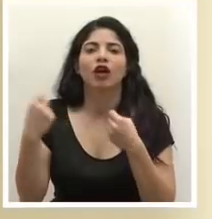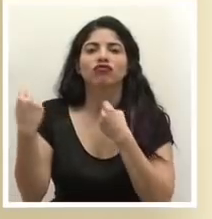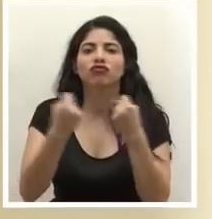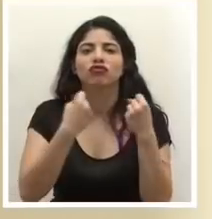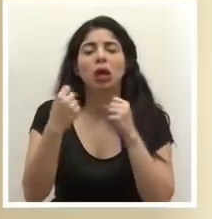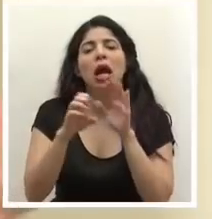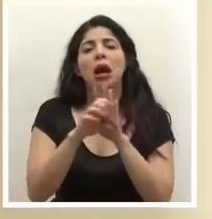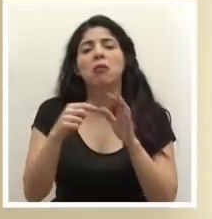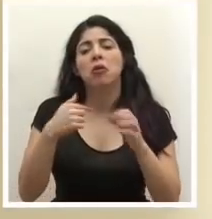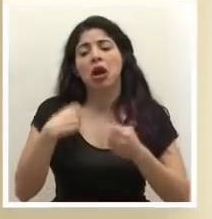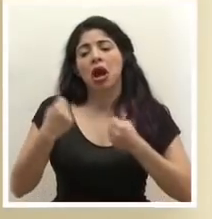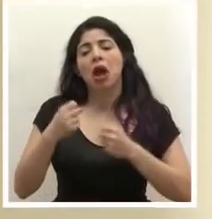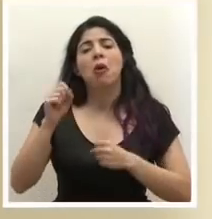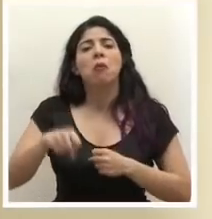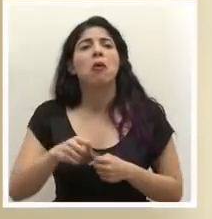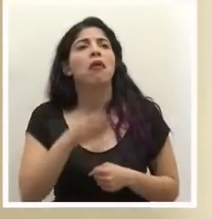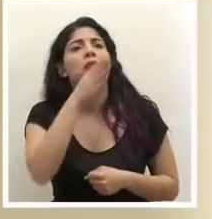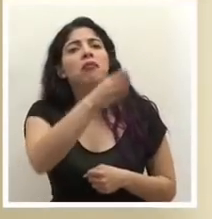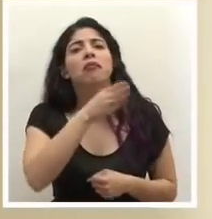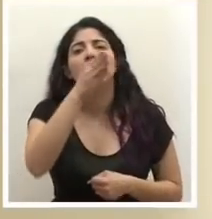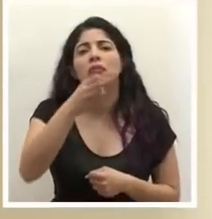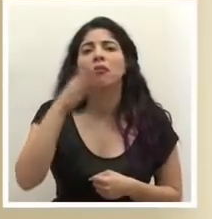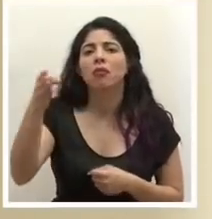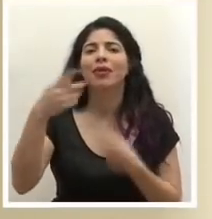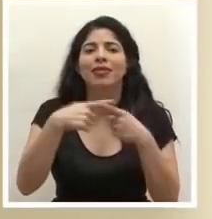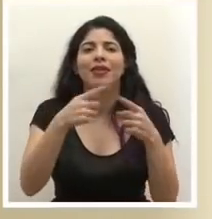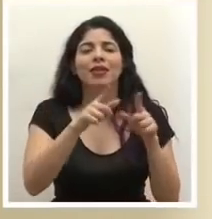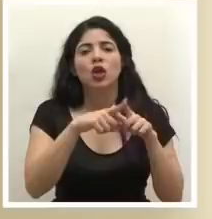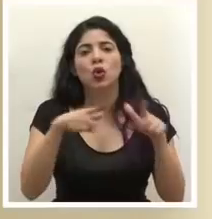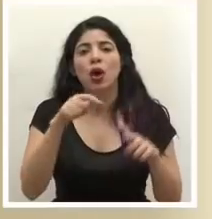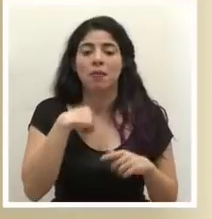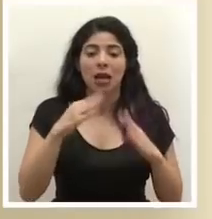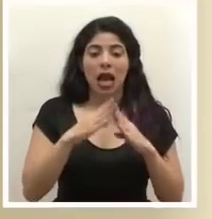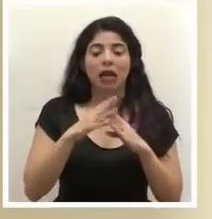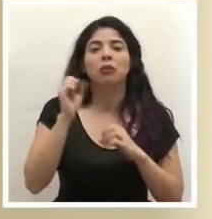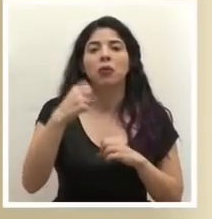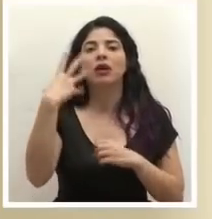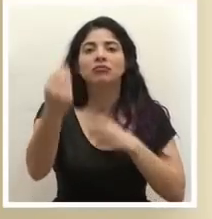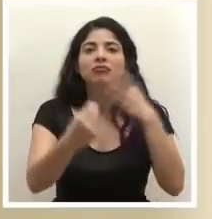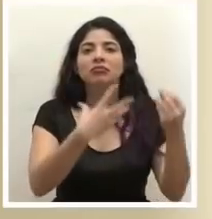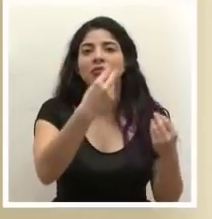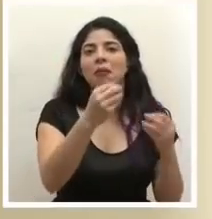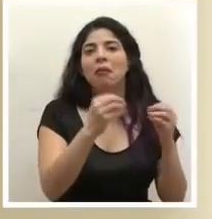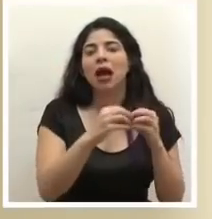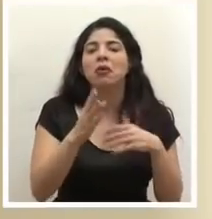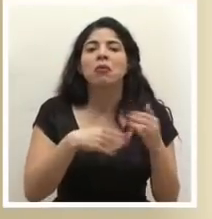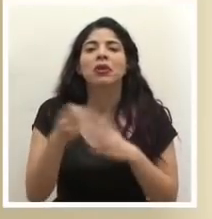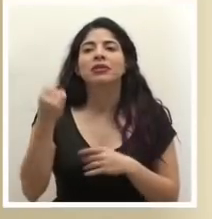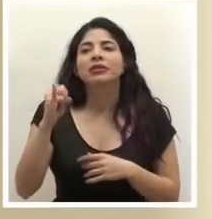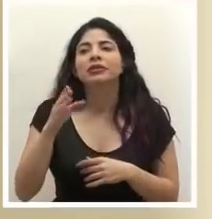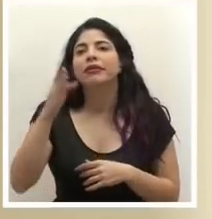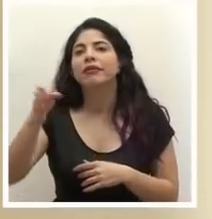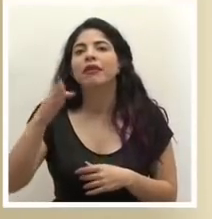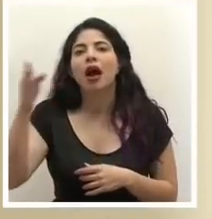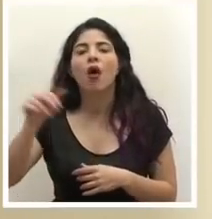uno podía ir a otros a otros sitios fuera de su lugar de residencia y no importaba si iba a algún otro tipo